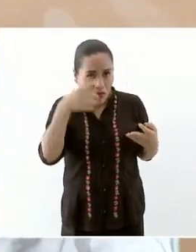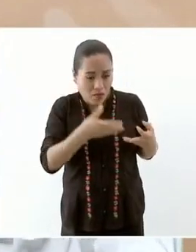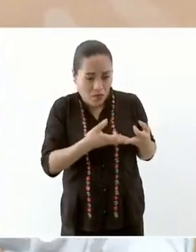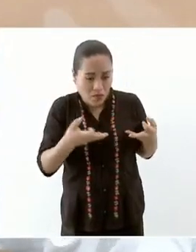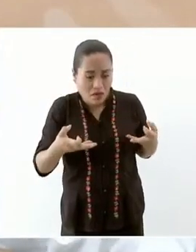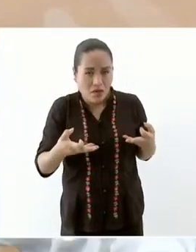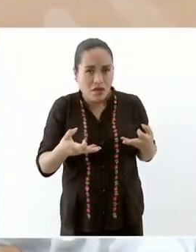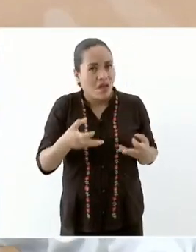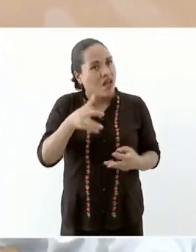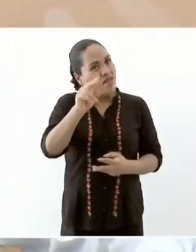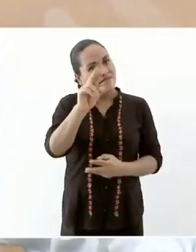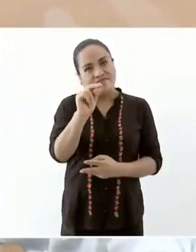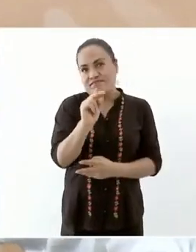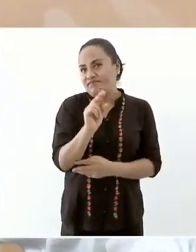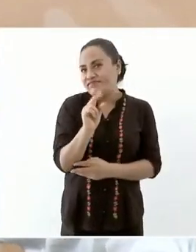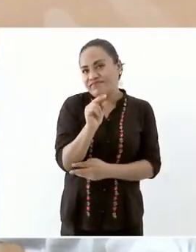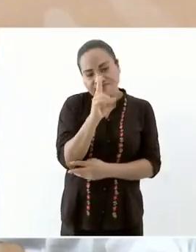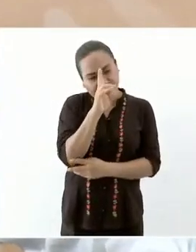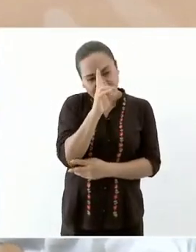corredor trasísmico